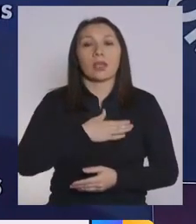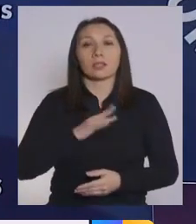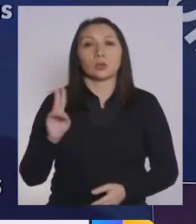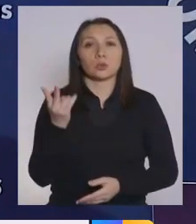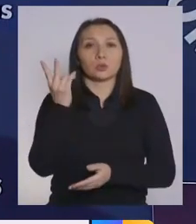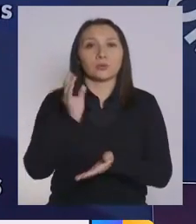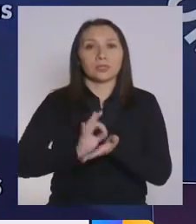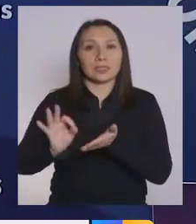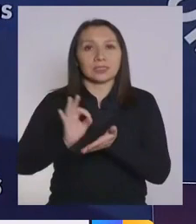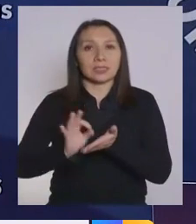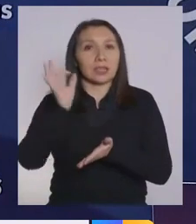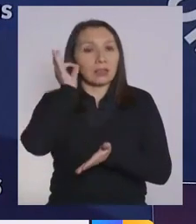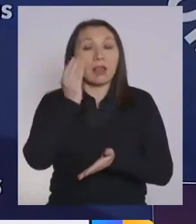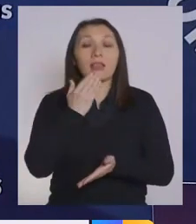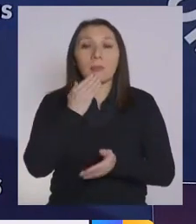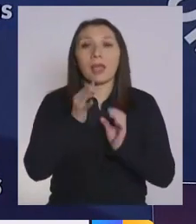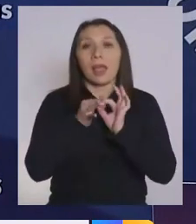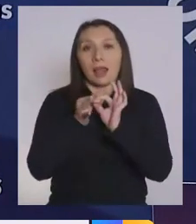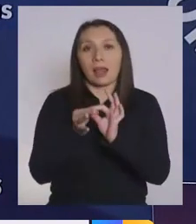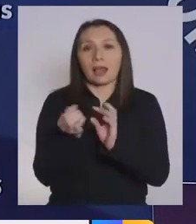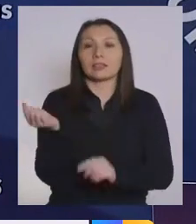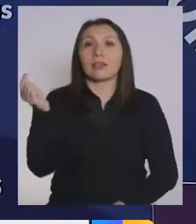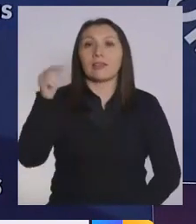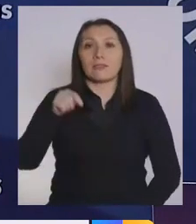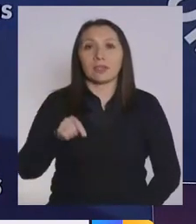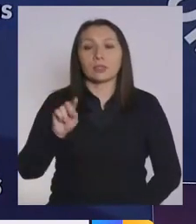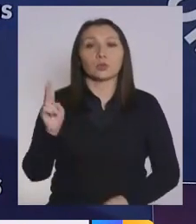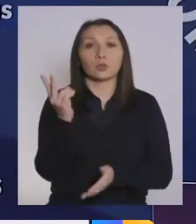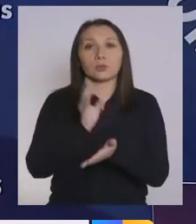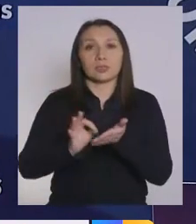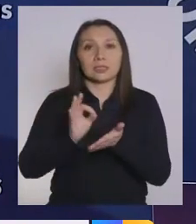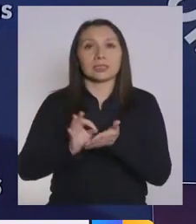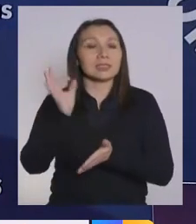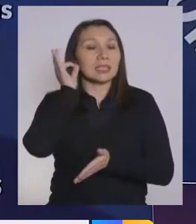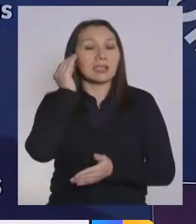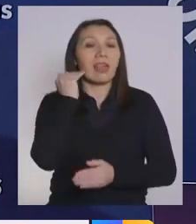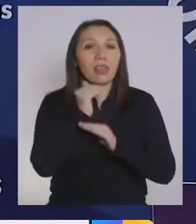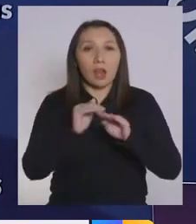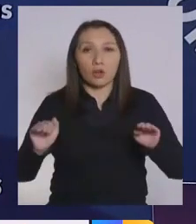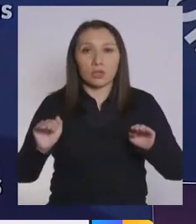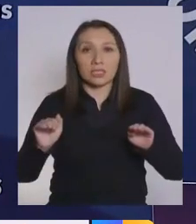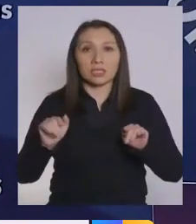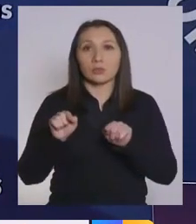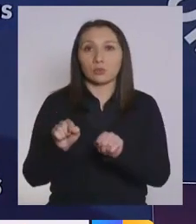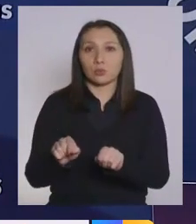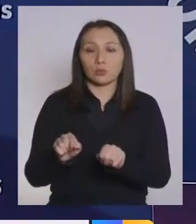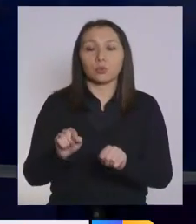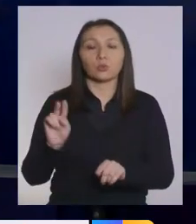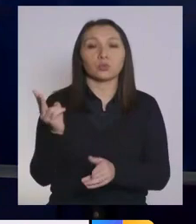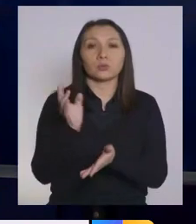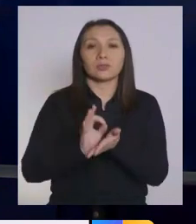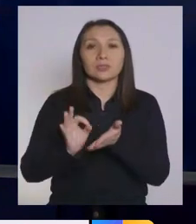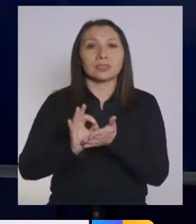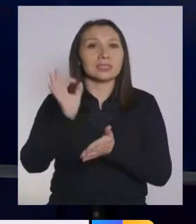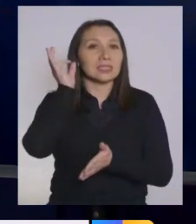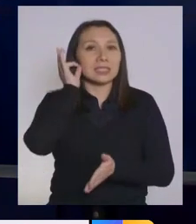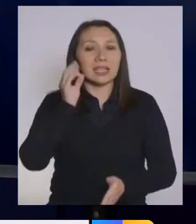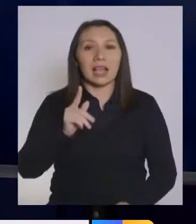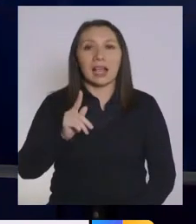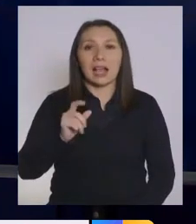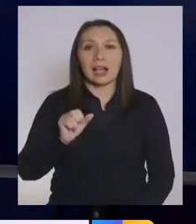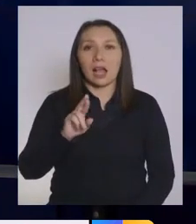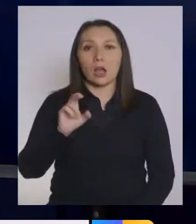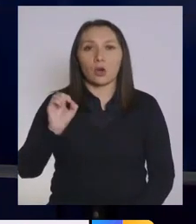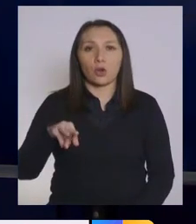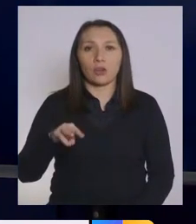subsecretaria y agradezco también la presencia de la subsecretaria de la Niñez, la subsecretaria Carol